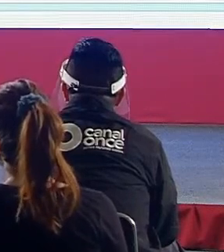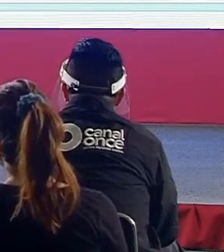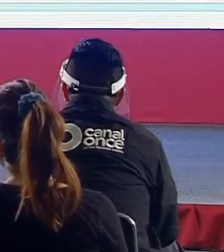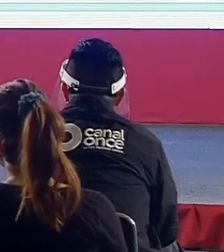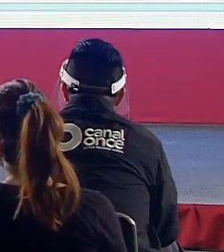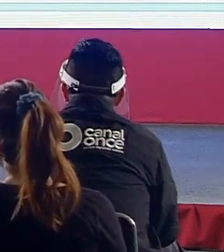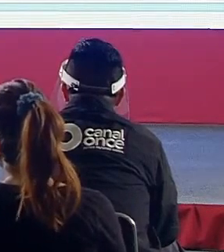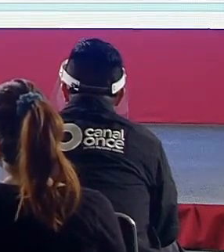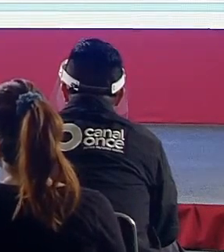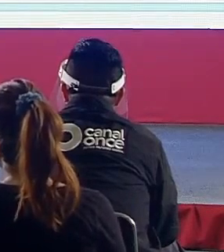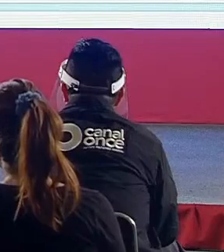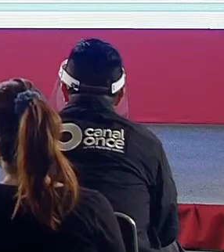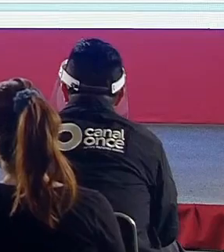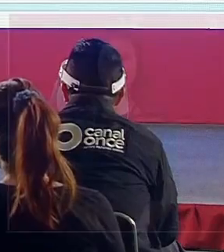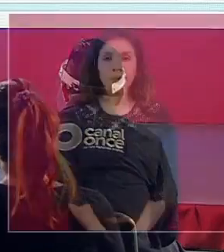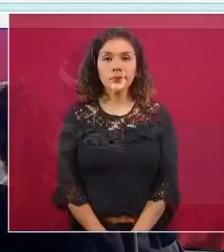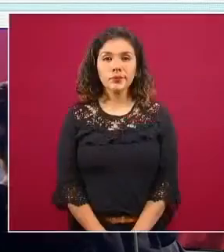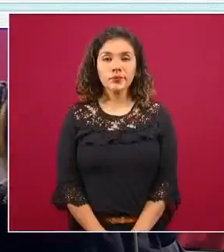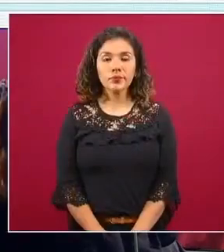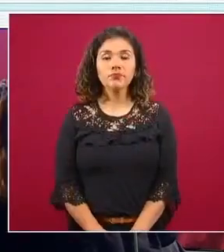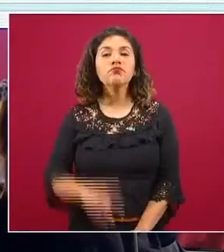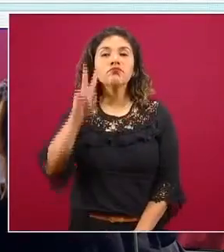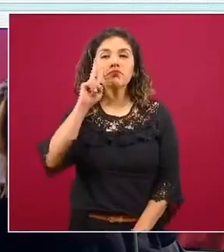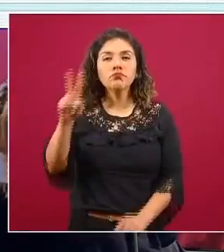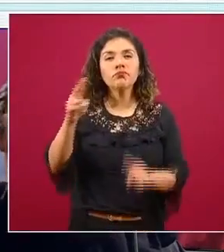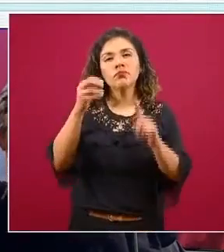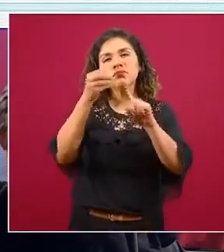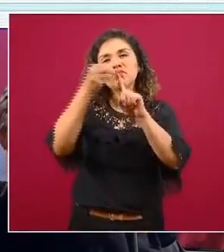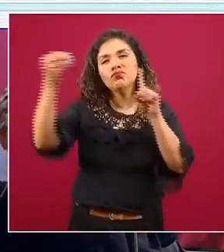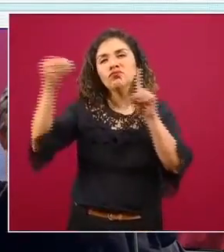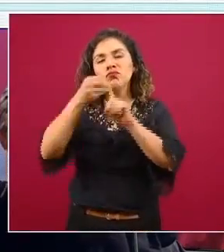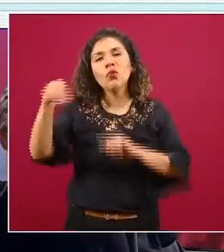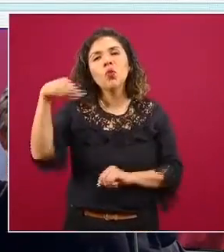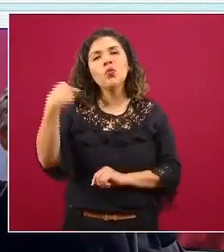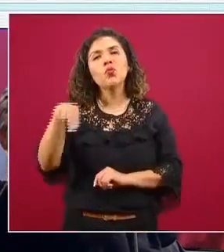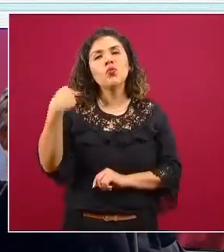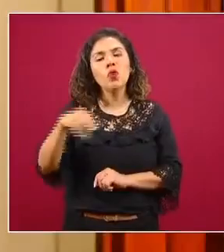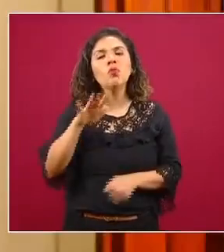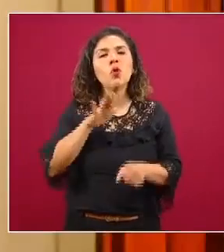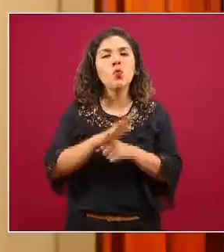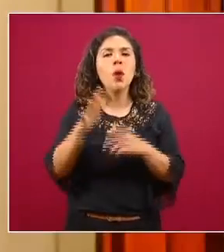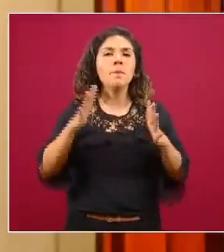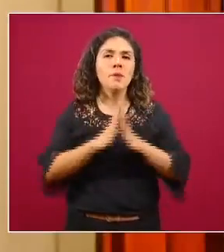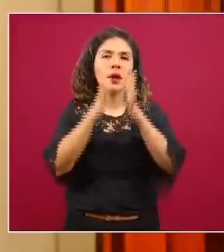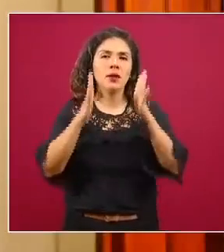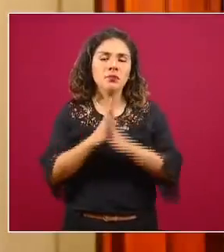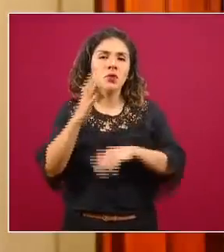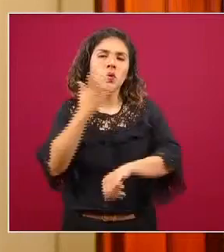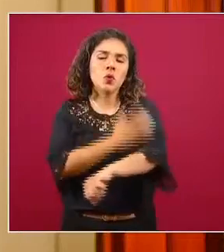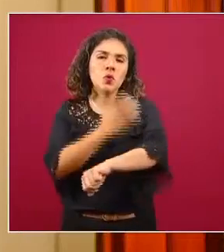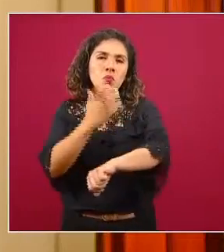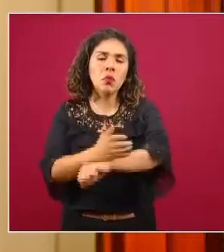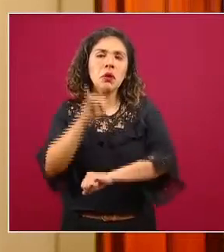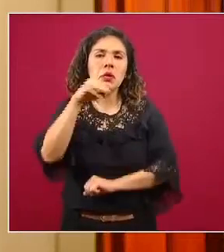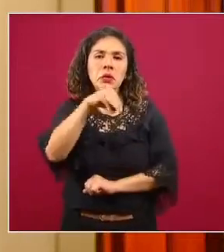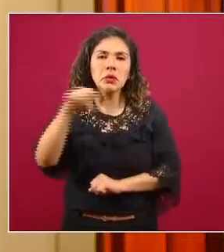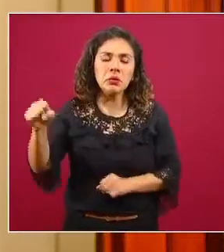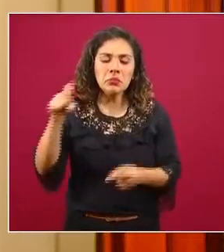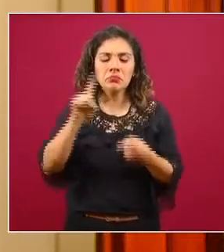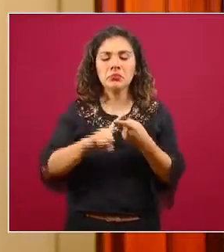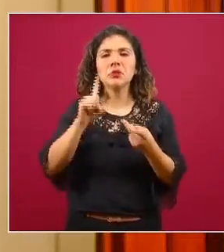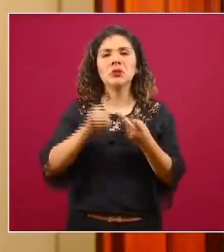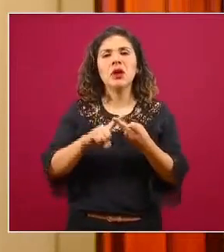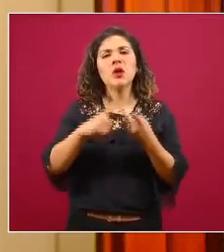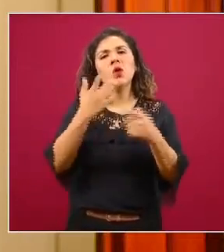del Instituto Nacional liderados por el doctor Edgar Vielma también tuvimos colegas del IMSS el doctor Mauricio